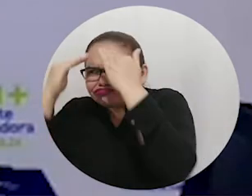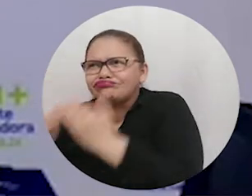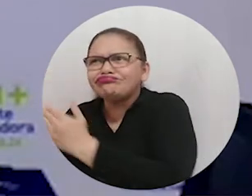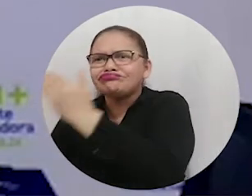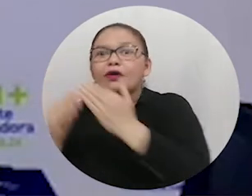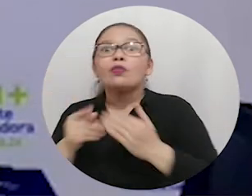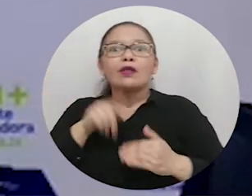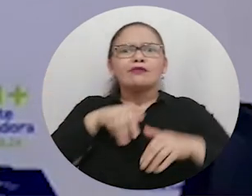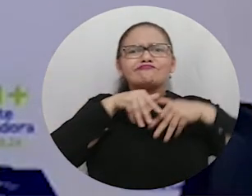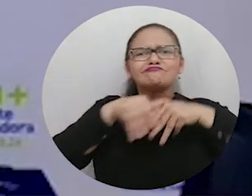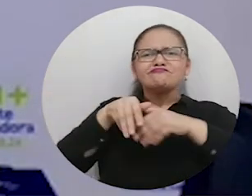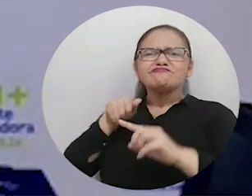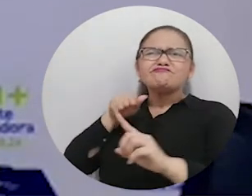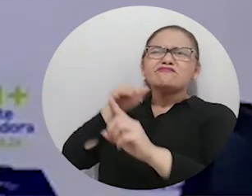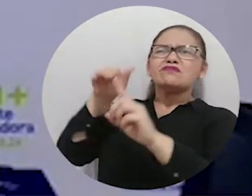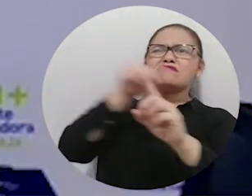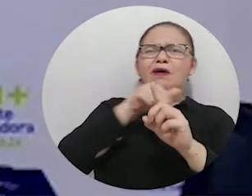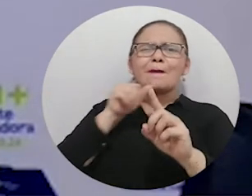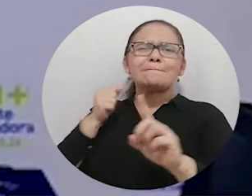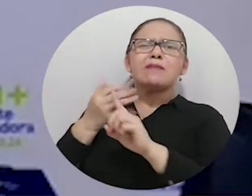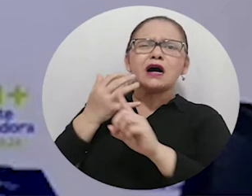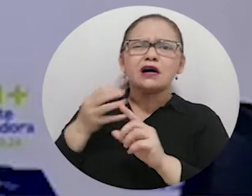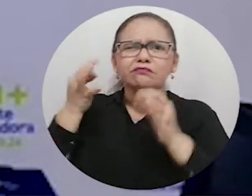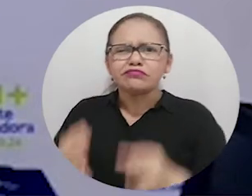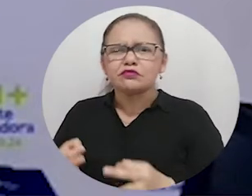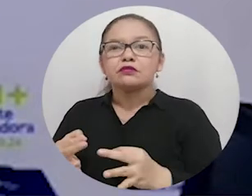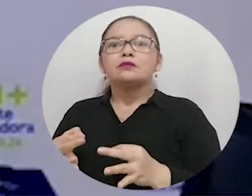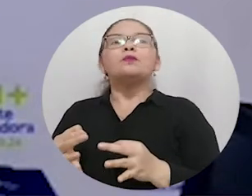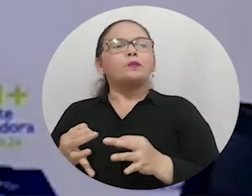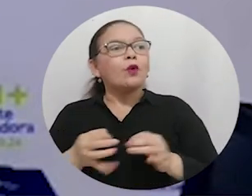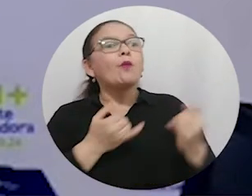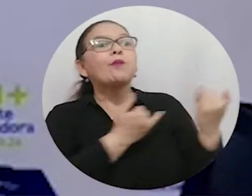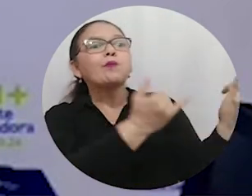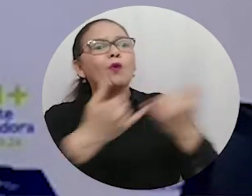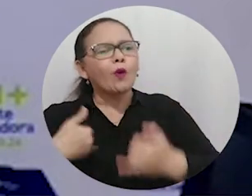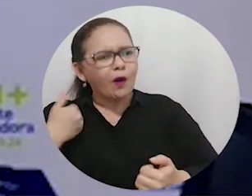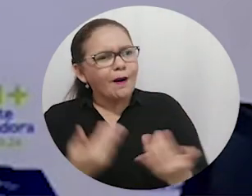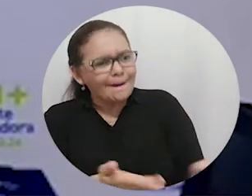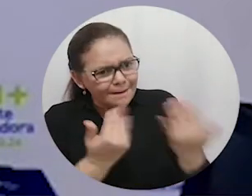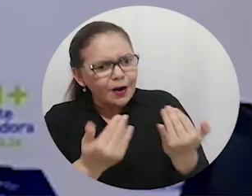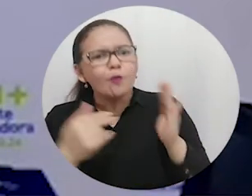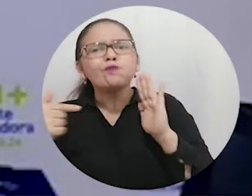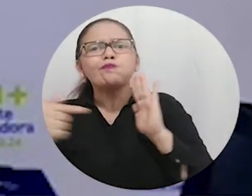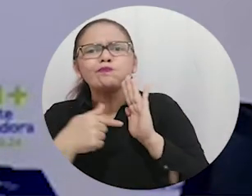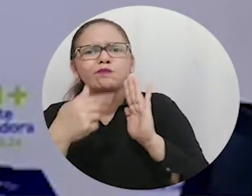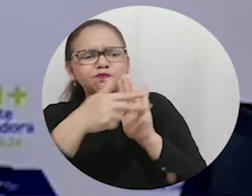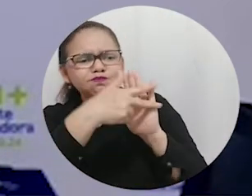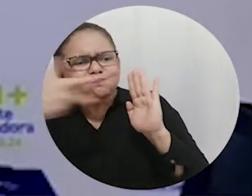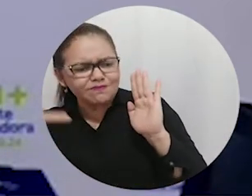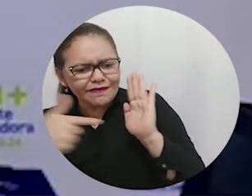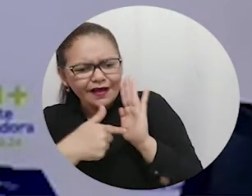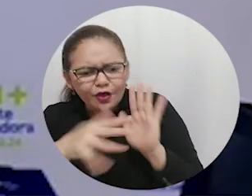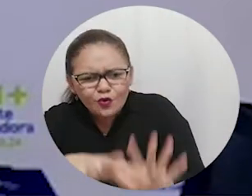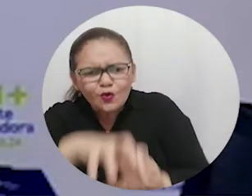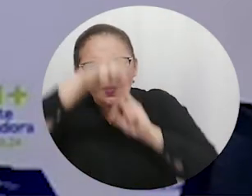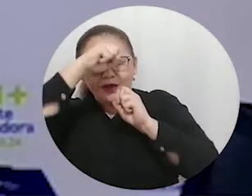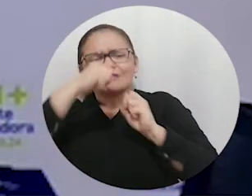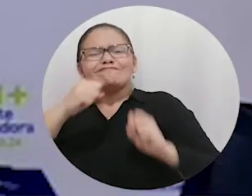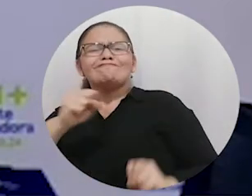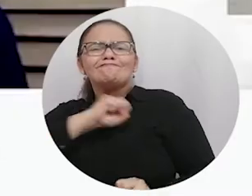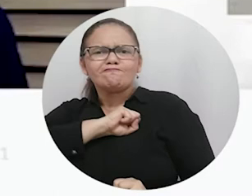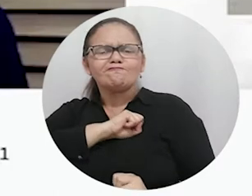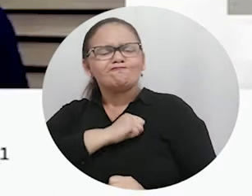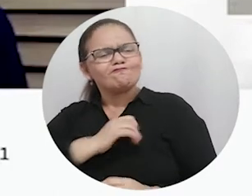de una generación que movilizó la séptima papeleta e invitar a nuestra juventud a que se afronten y conozcan y amen su